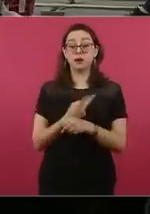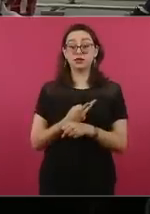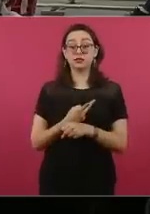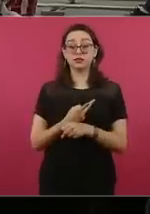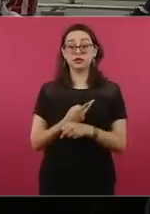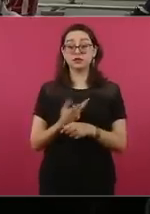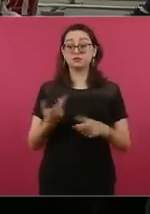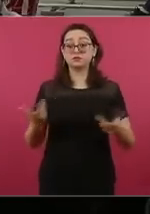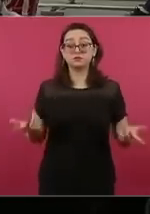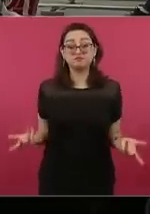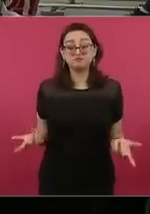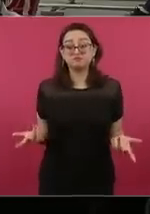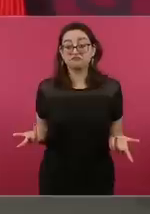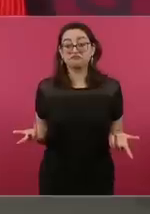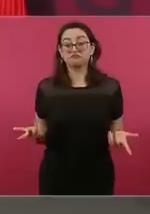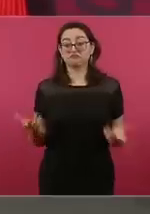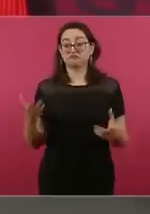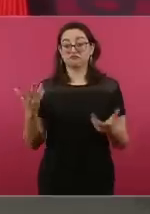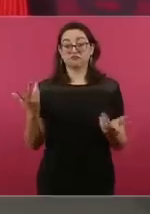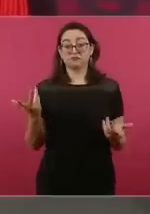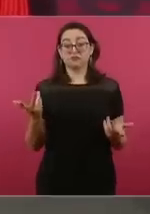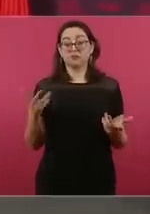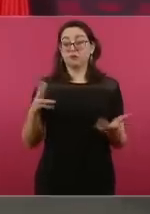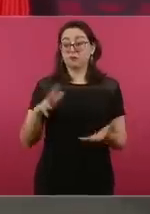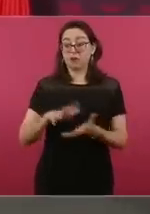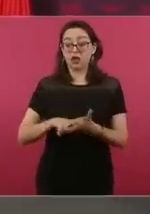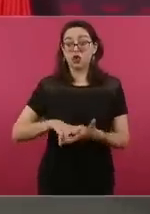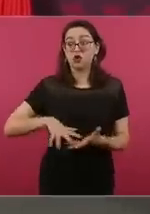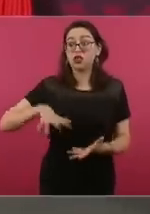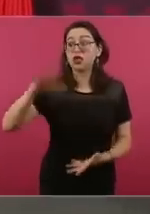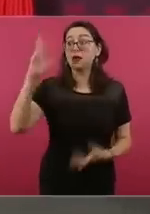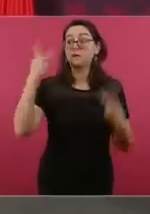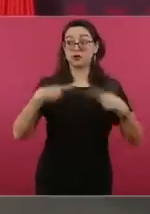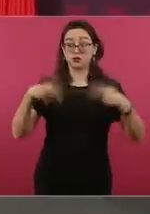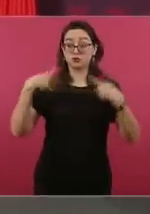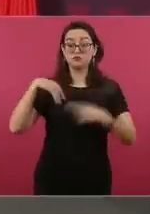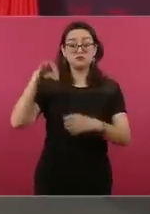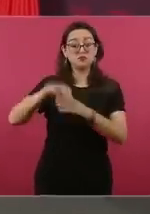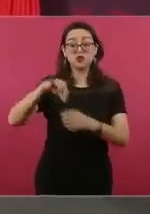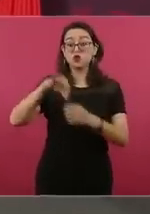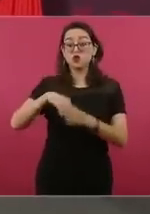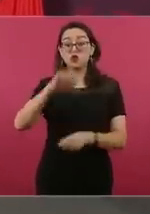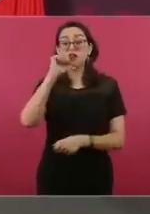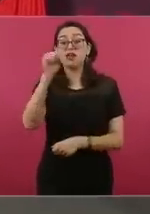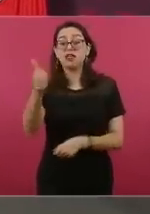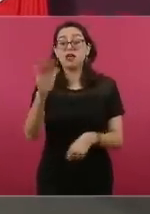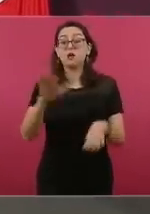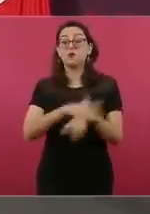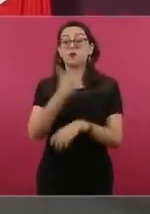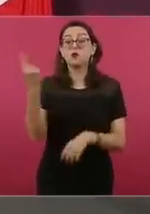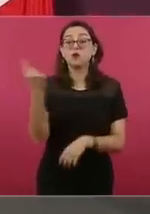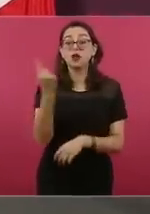Bloque Conservador llamaron a no votar en la consulta y no se llegó